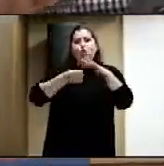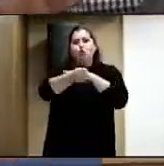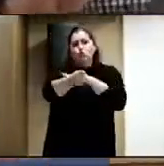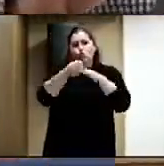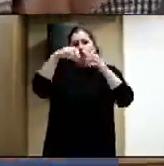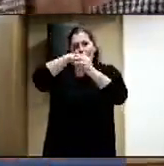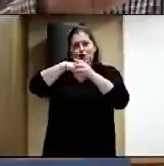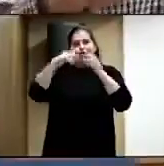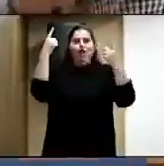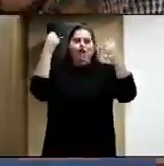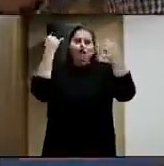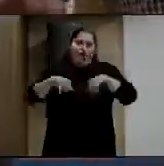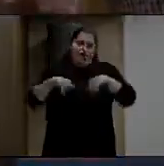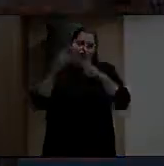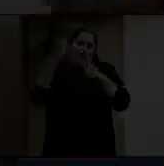festivales de música, ¿vale? Muchas gracias. Gracias. Gracias.